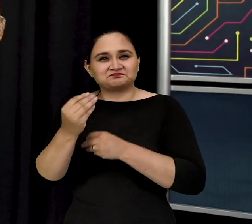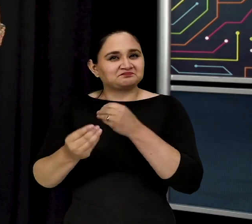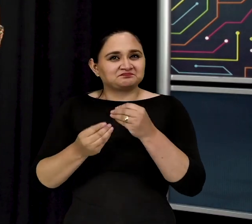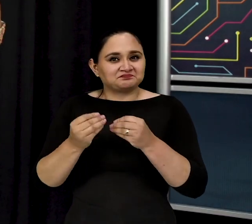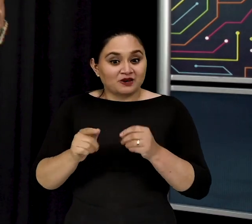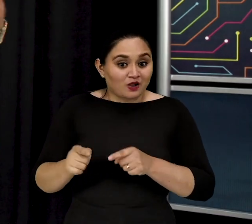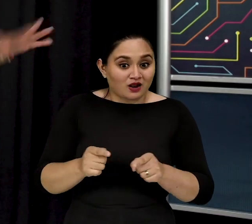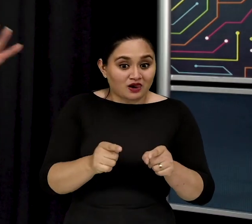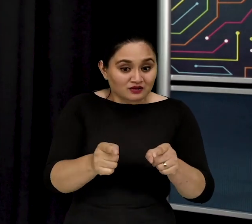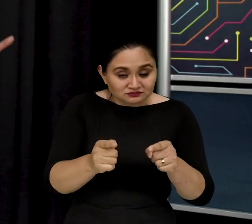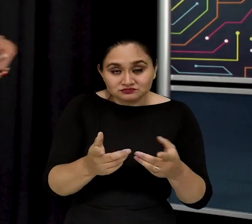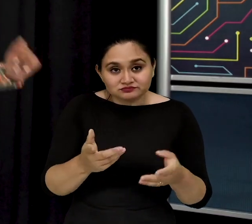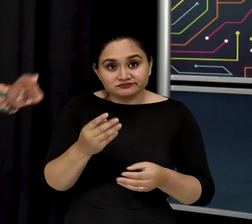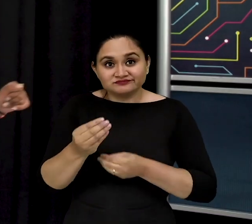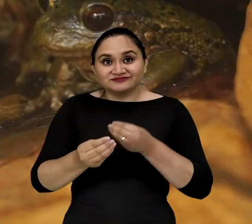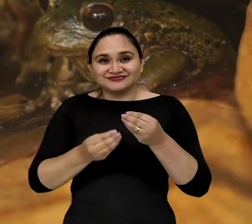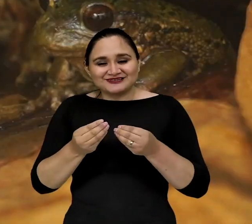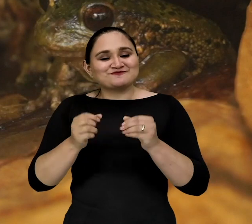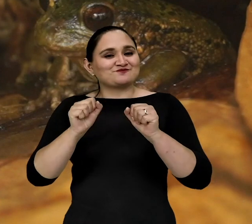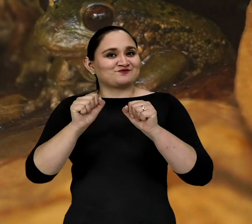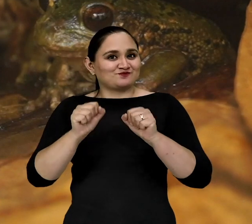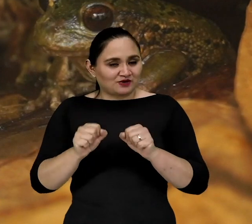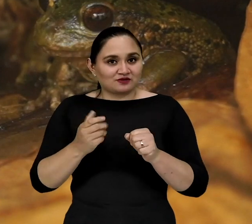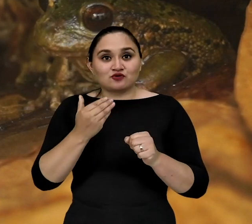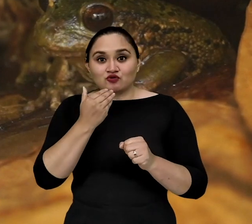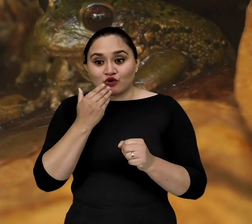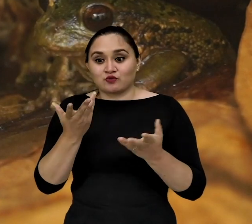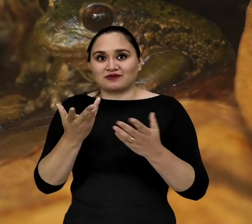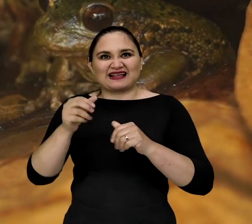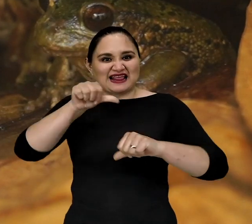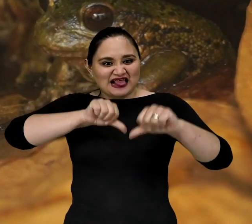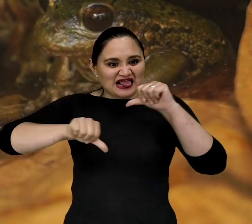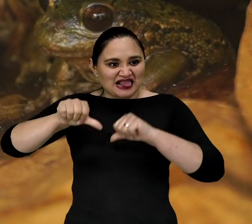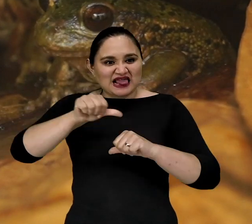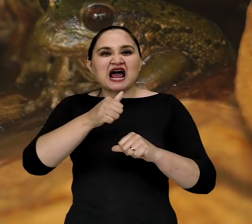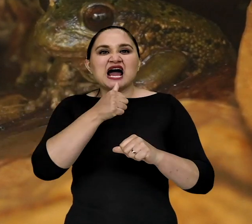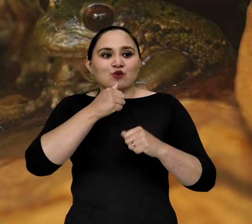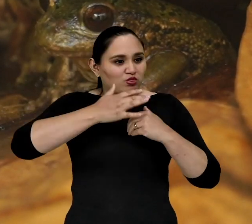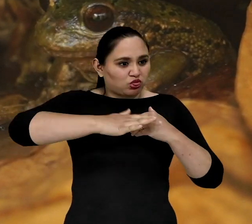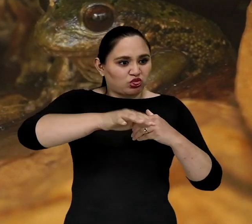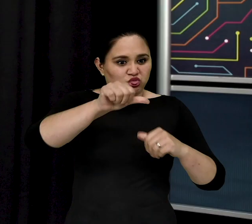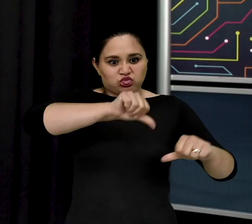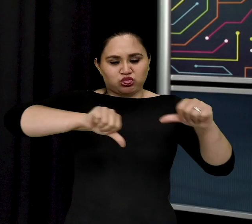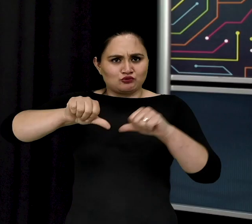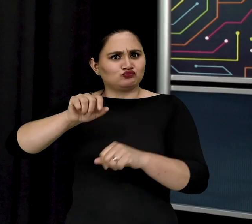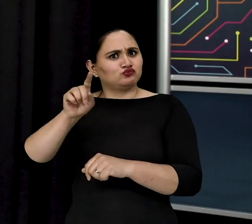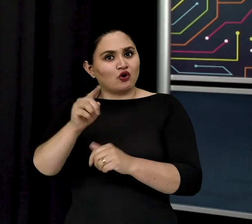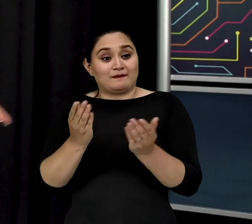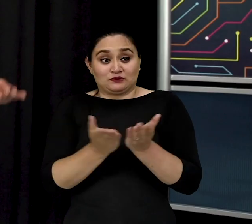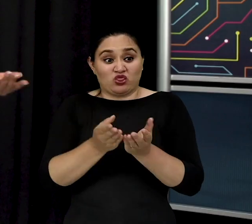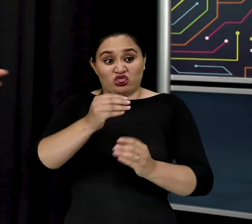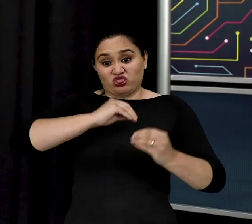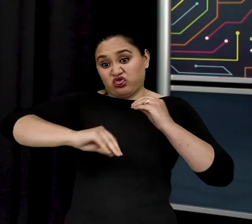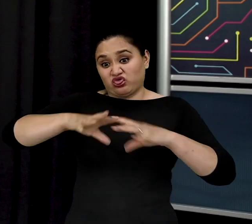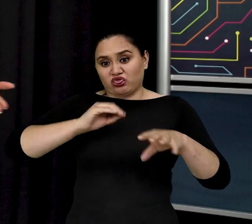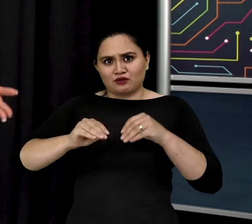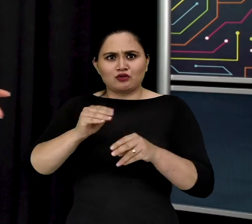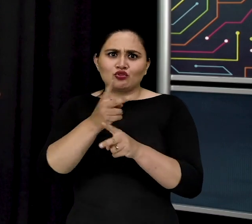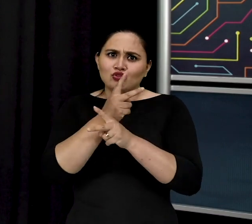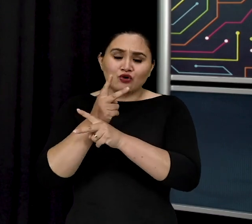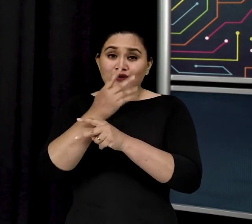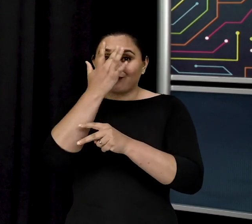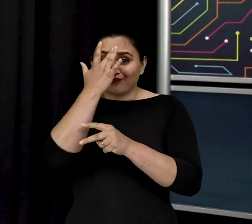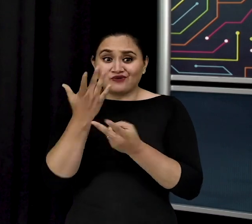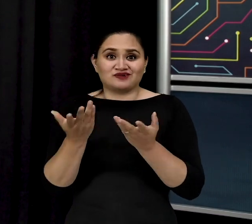dejan sus wiggis wiggis para reproducirse Podemos no botar químicos al agua ni basura porque así contaminamos el agua